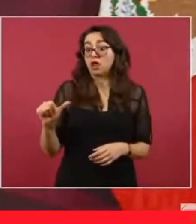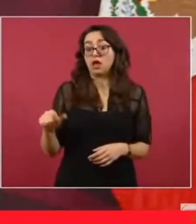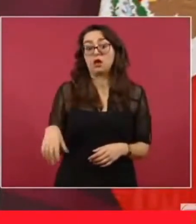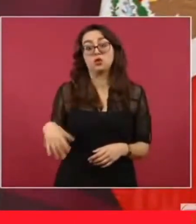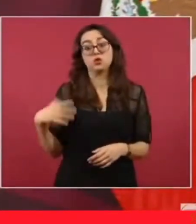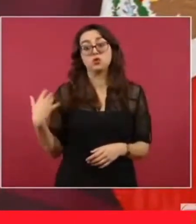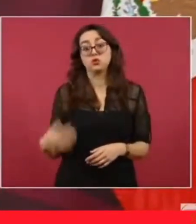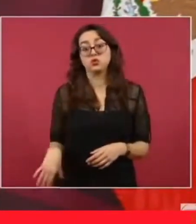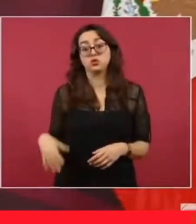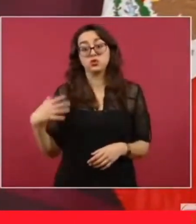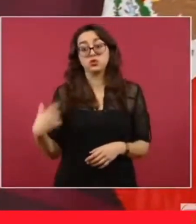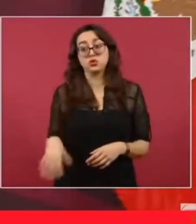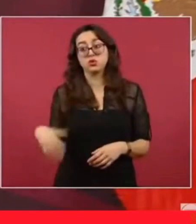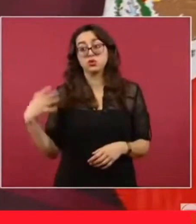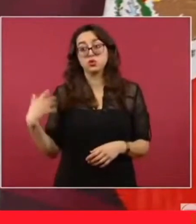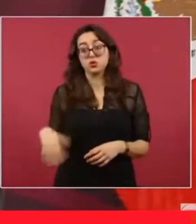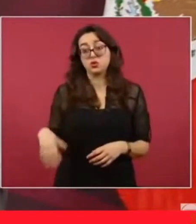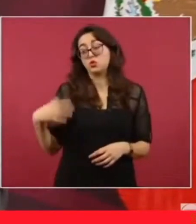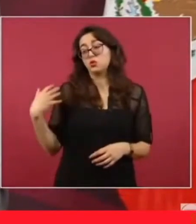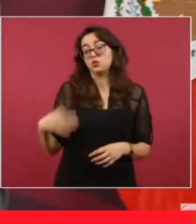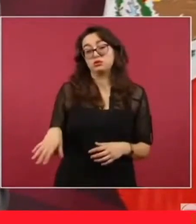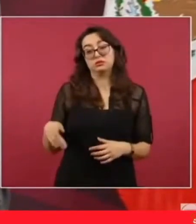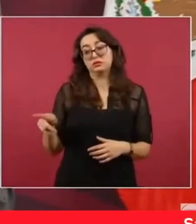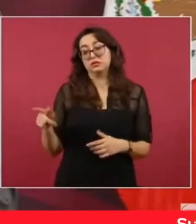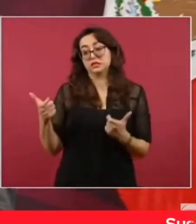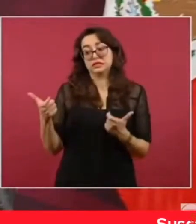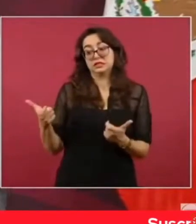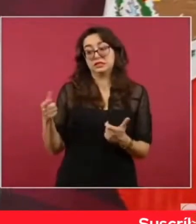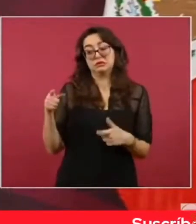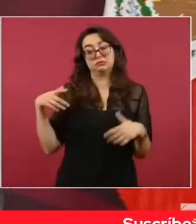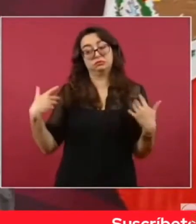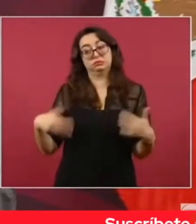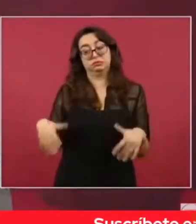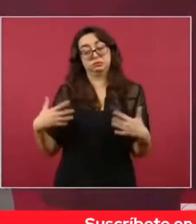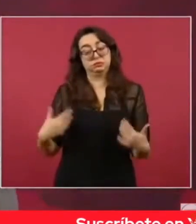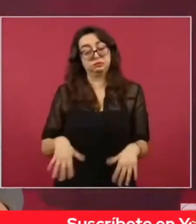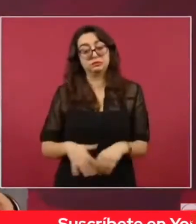ni siquiera este es intelectual.